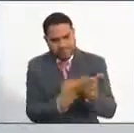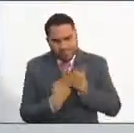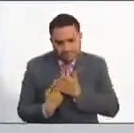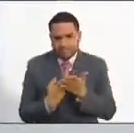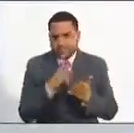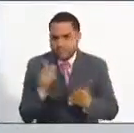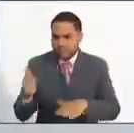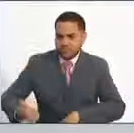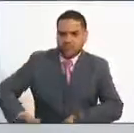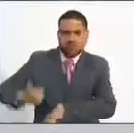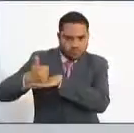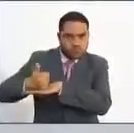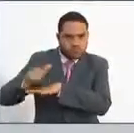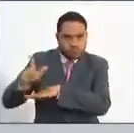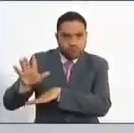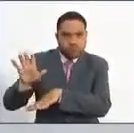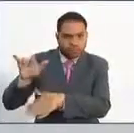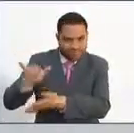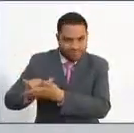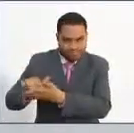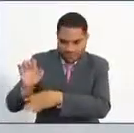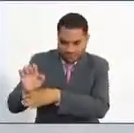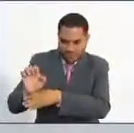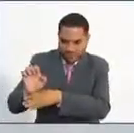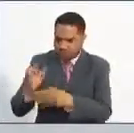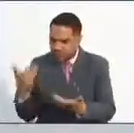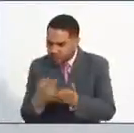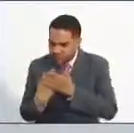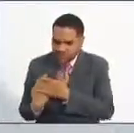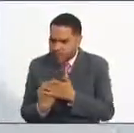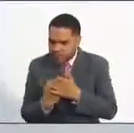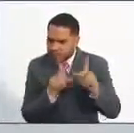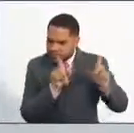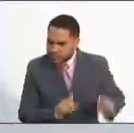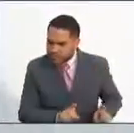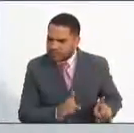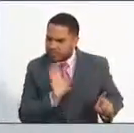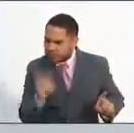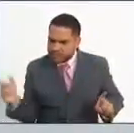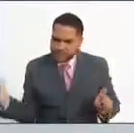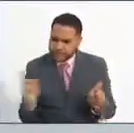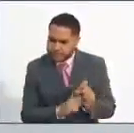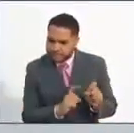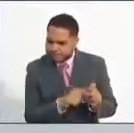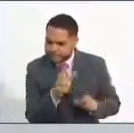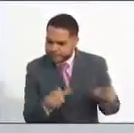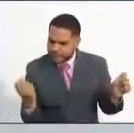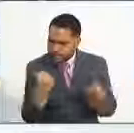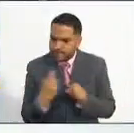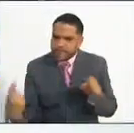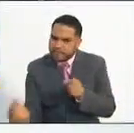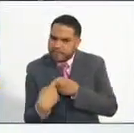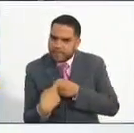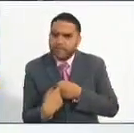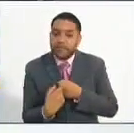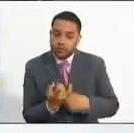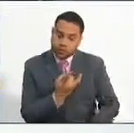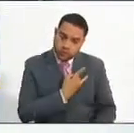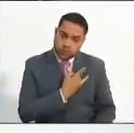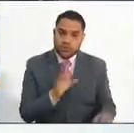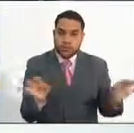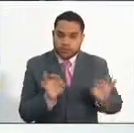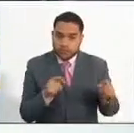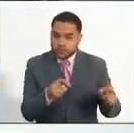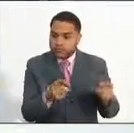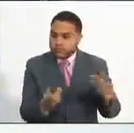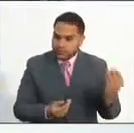el equipo directivo de la misma entidad, donde se definen los ejes temáticos. Con los ejes temáticos son la base para que la universidad o el operador que